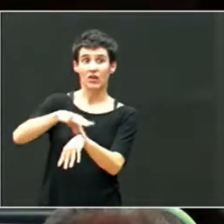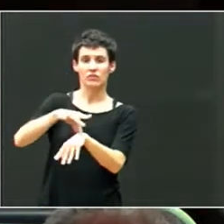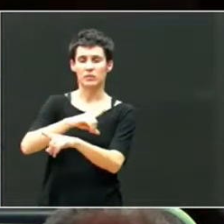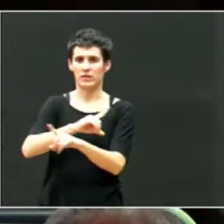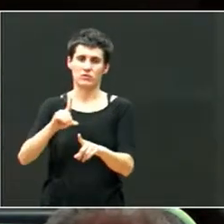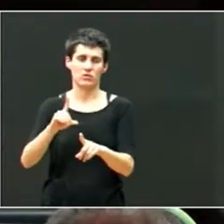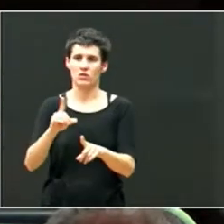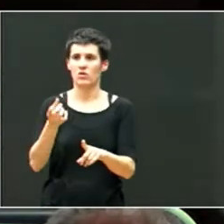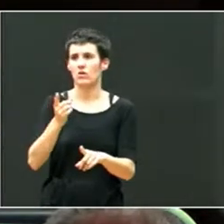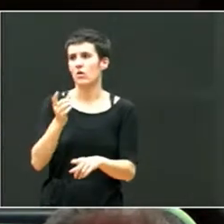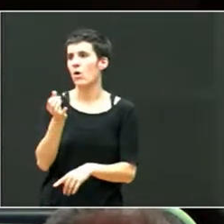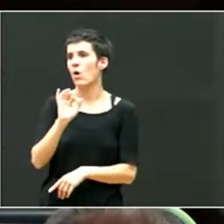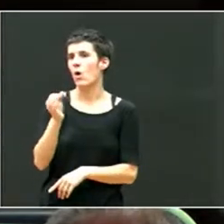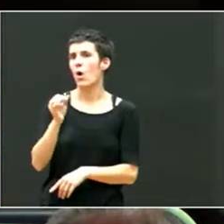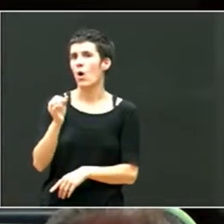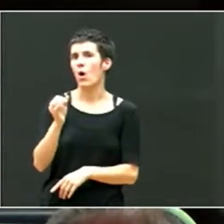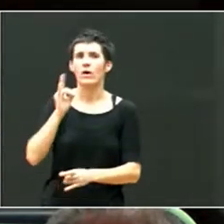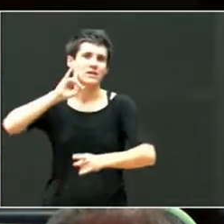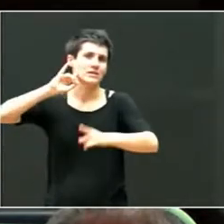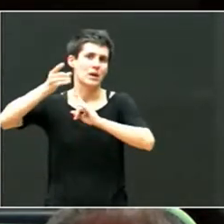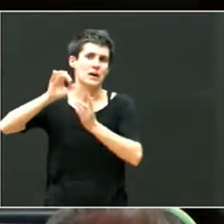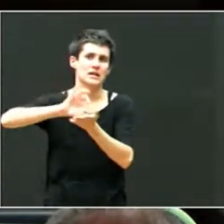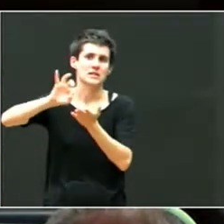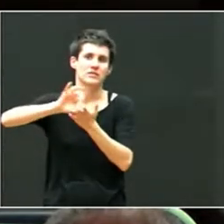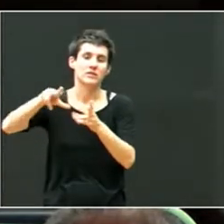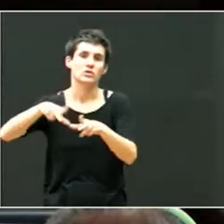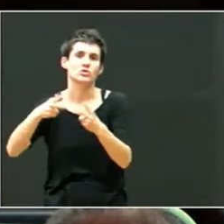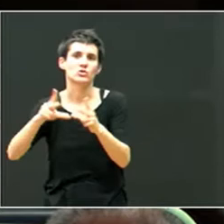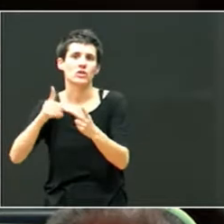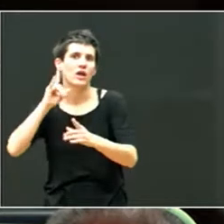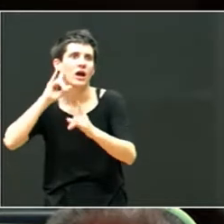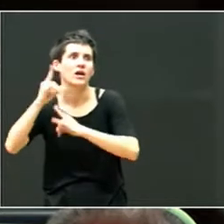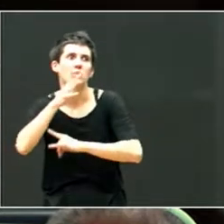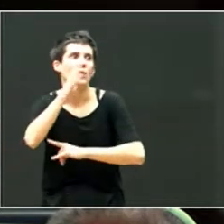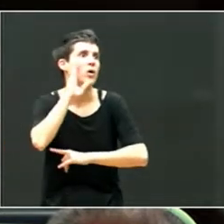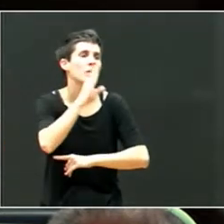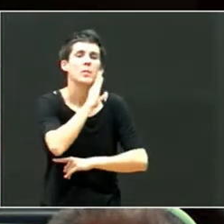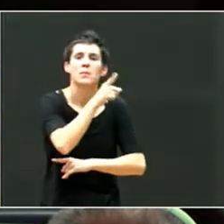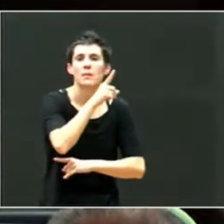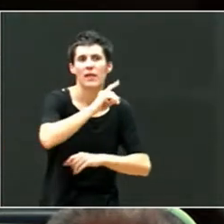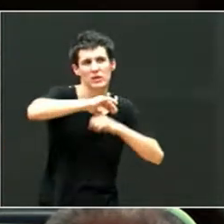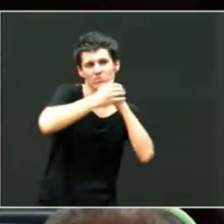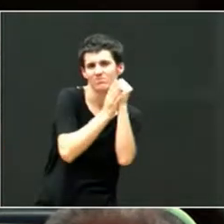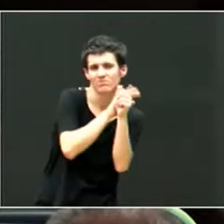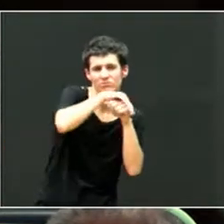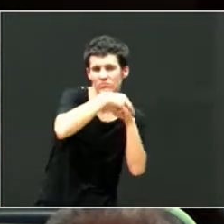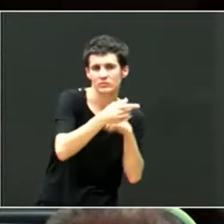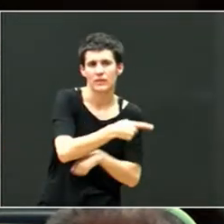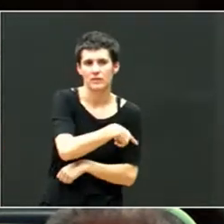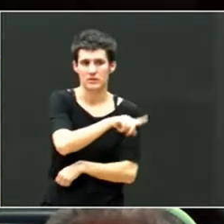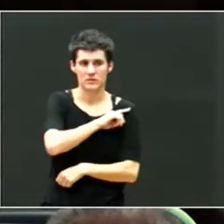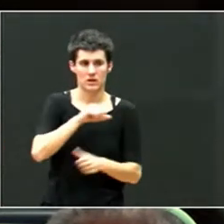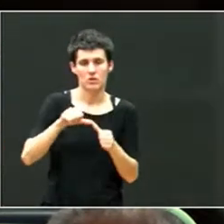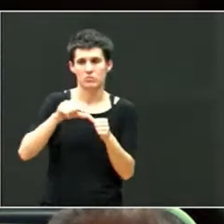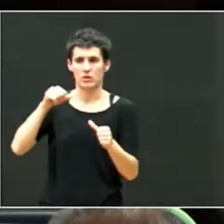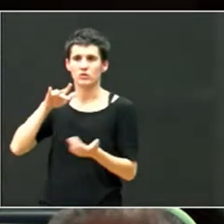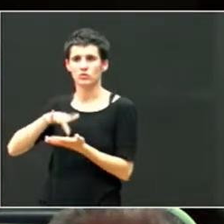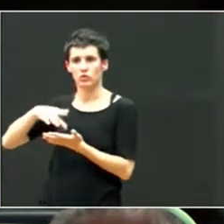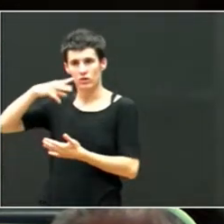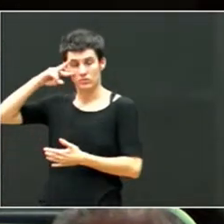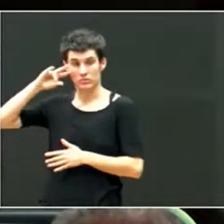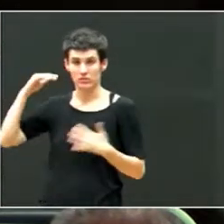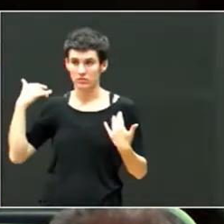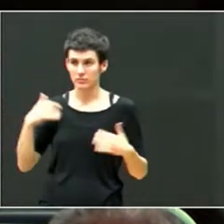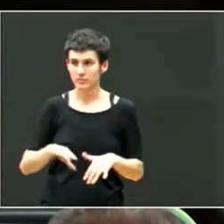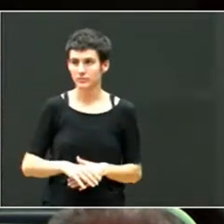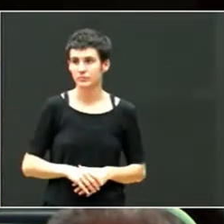a los servicios sociales a denunciarla como sobreprotectora, como ha pasado. Bueno,